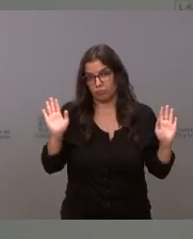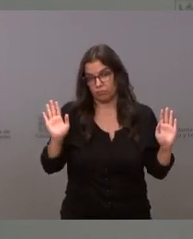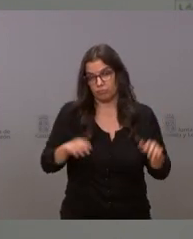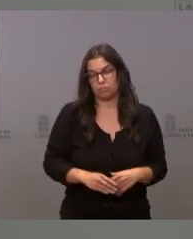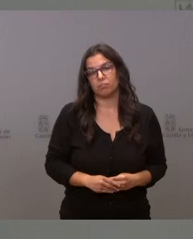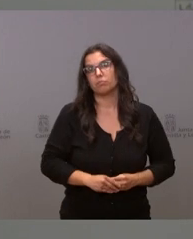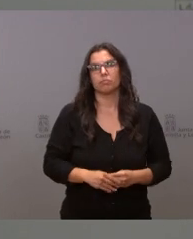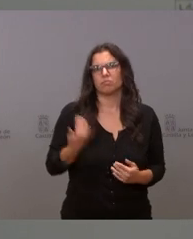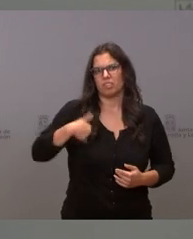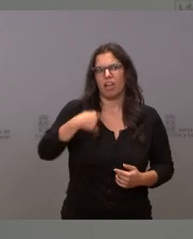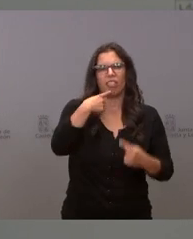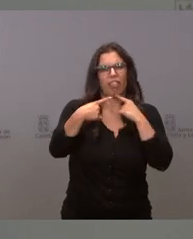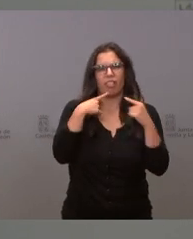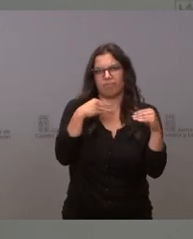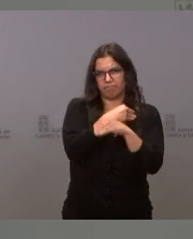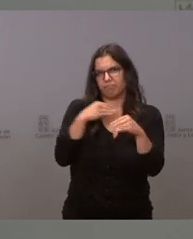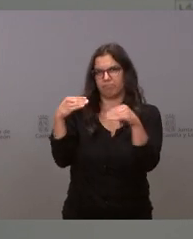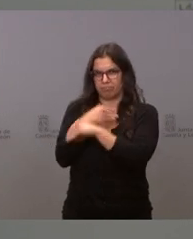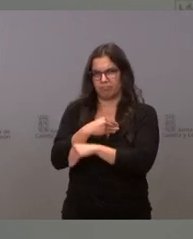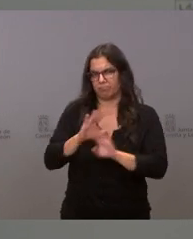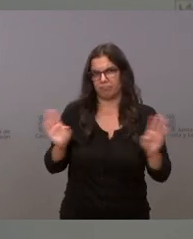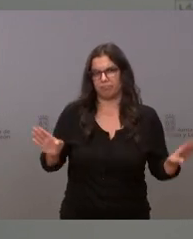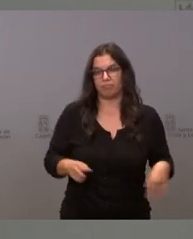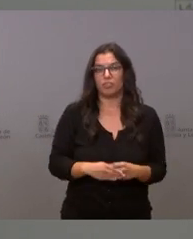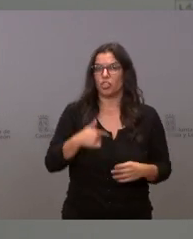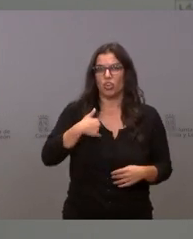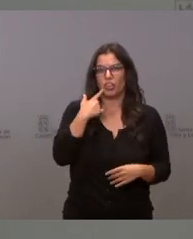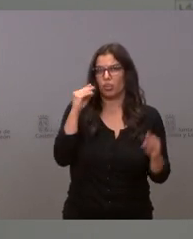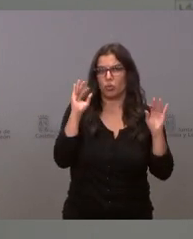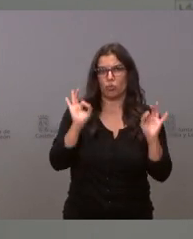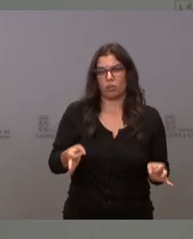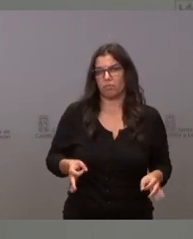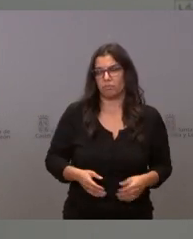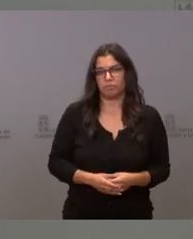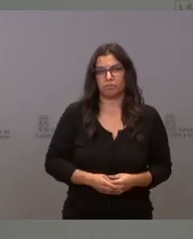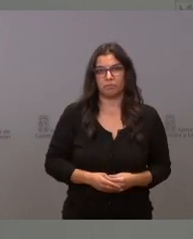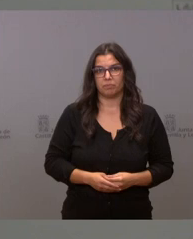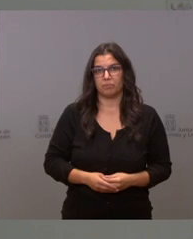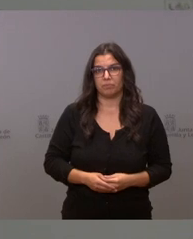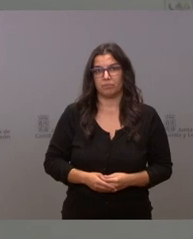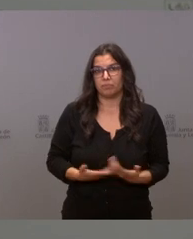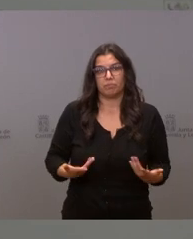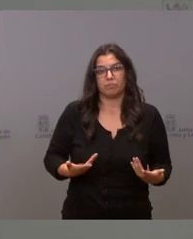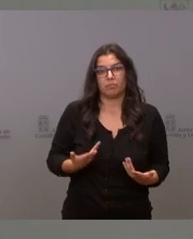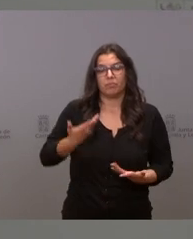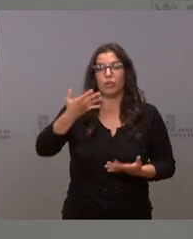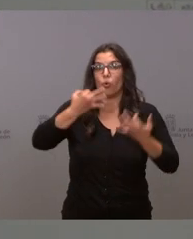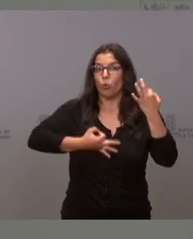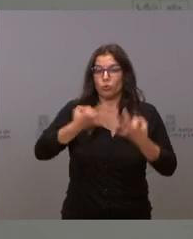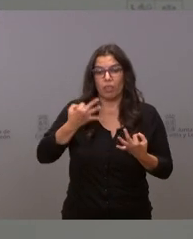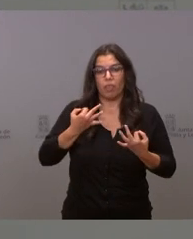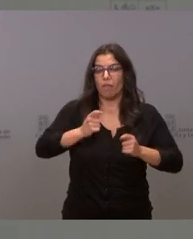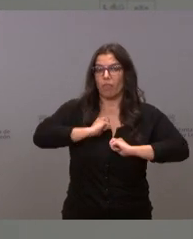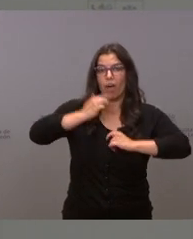ya han dicho cosas diferentes. Yo diré lo mismo. La justicia es una garantía, esto